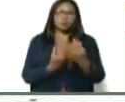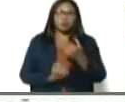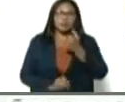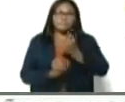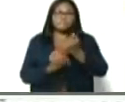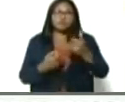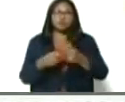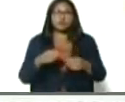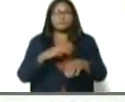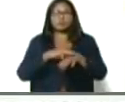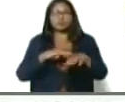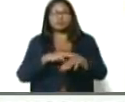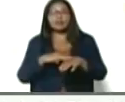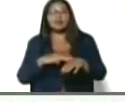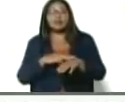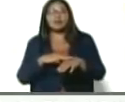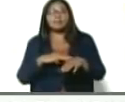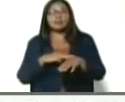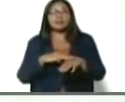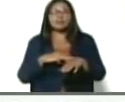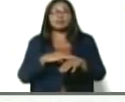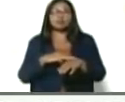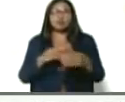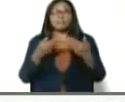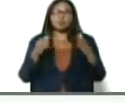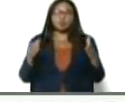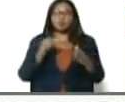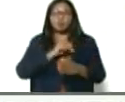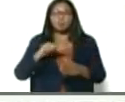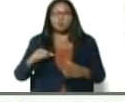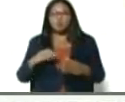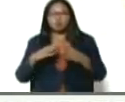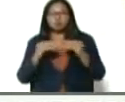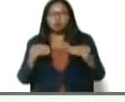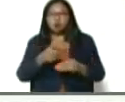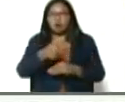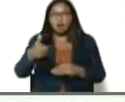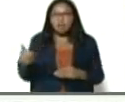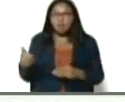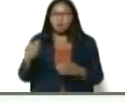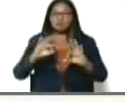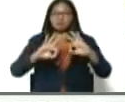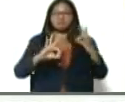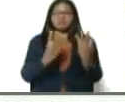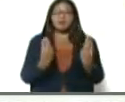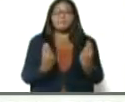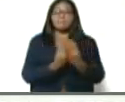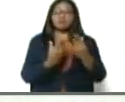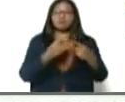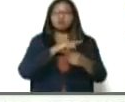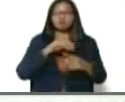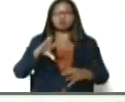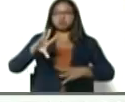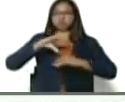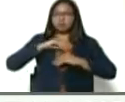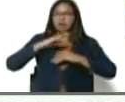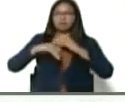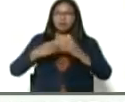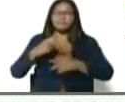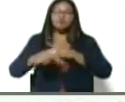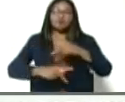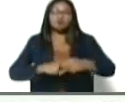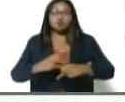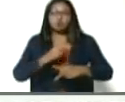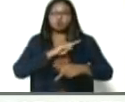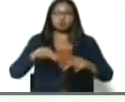apoyo, el ministro Wilmar Castro, el sector público, privado, pequeños, medianos, la familia, hemos asumido que produciendo